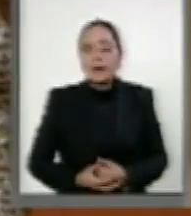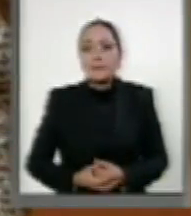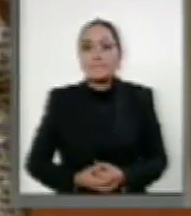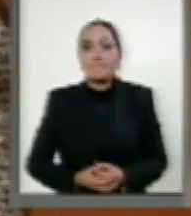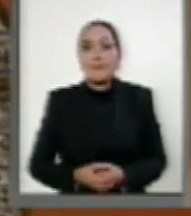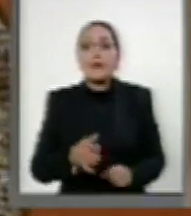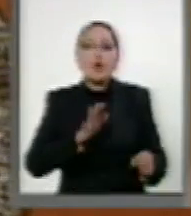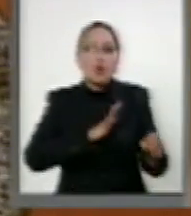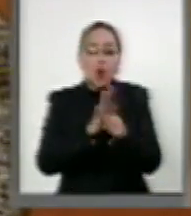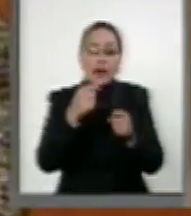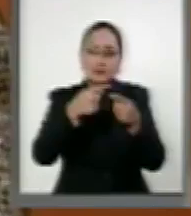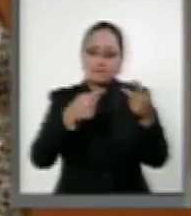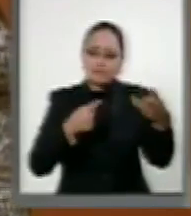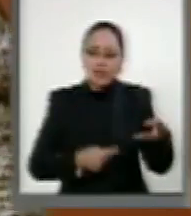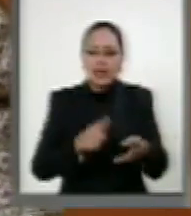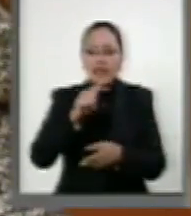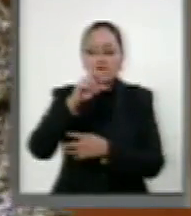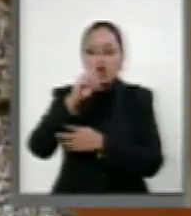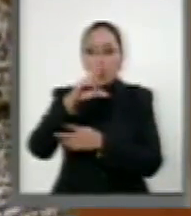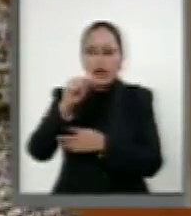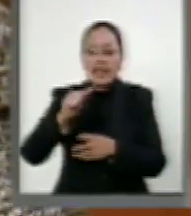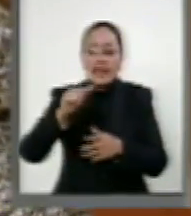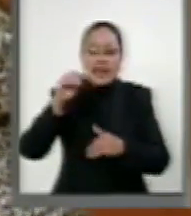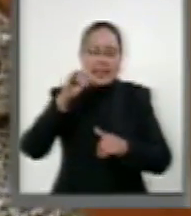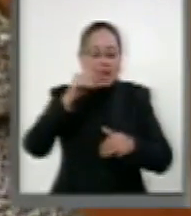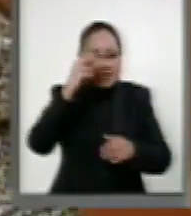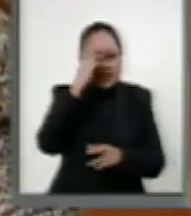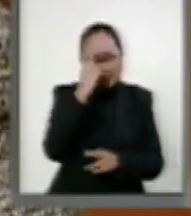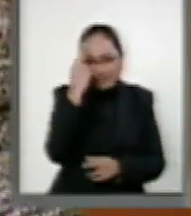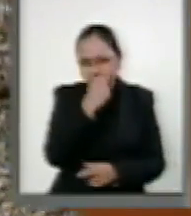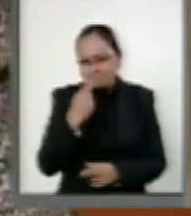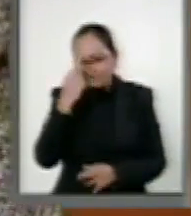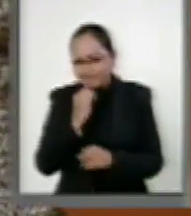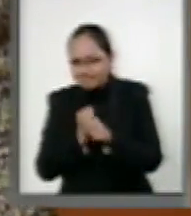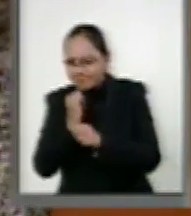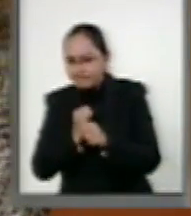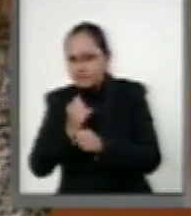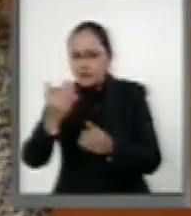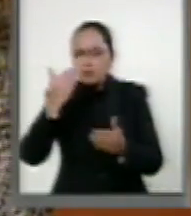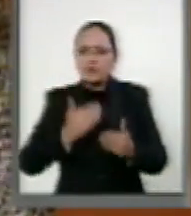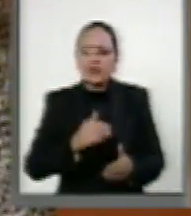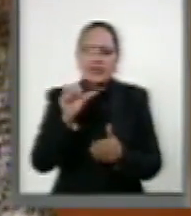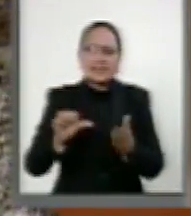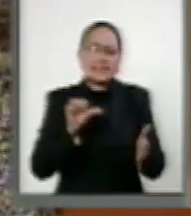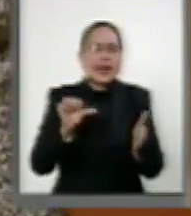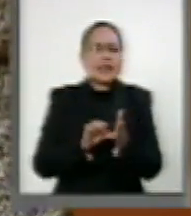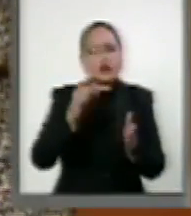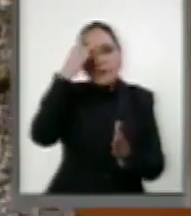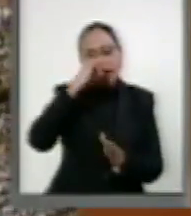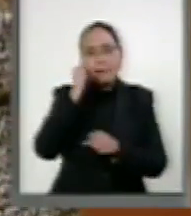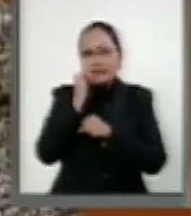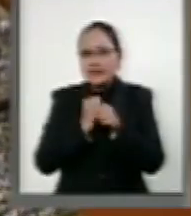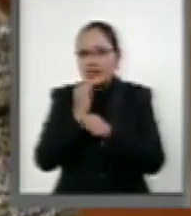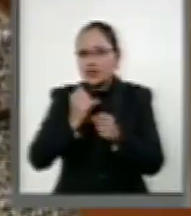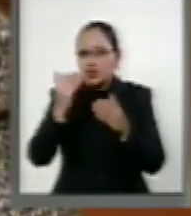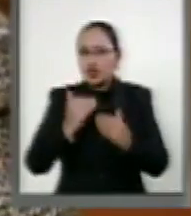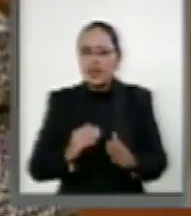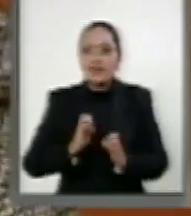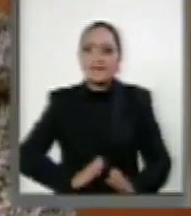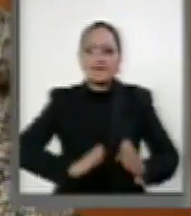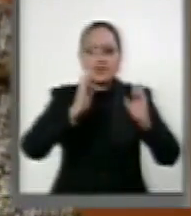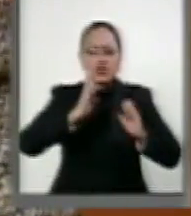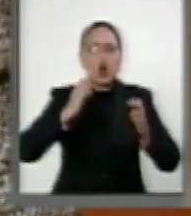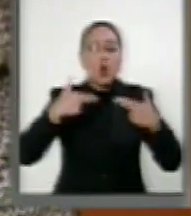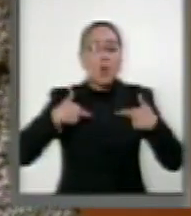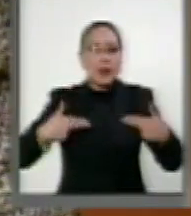ejemplos más visibles son la torre de laboratorios, el edificio del Centro de Investigaciones de Biotecnología y el edificio de la Facultad de